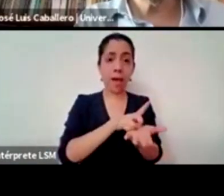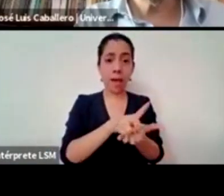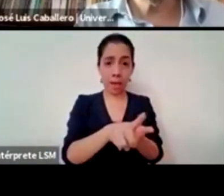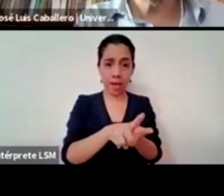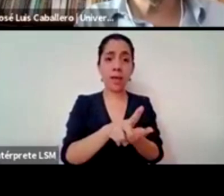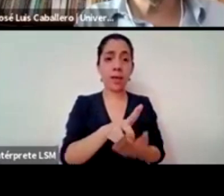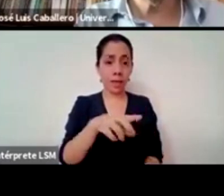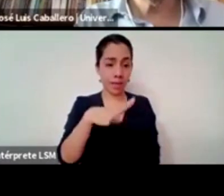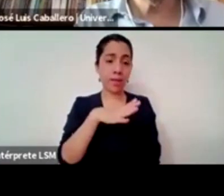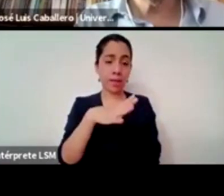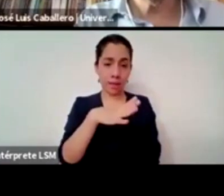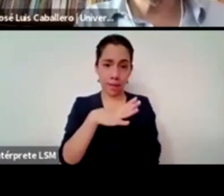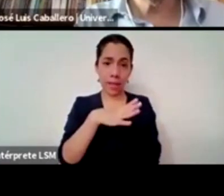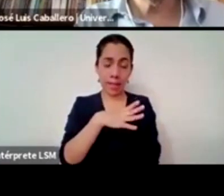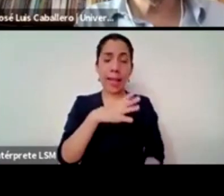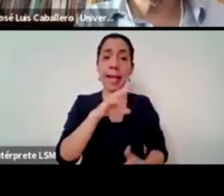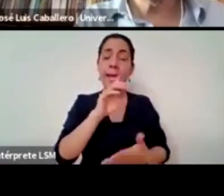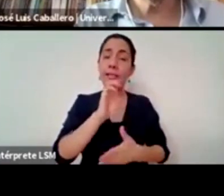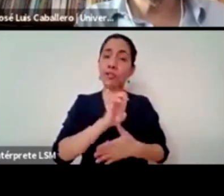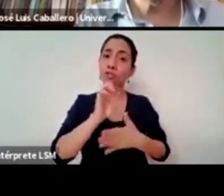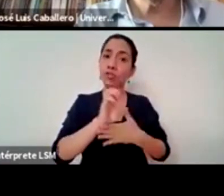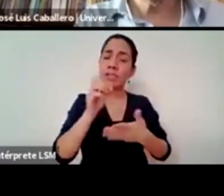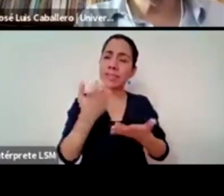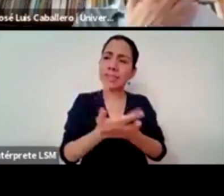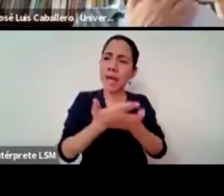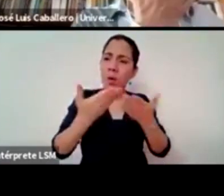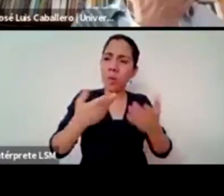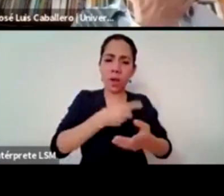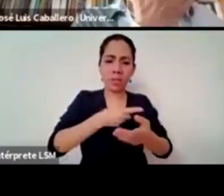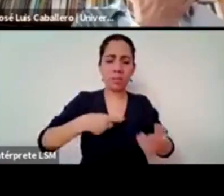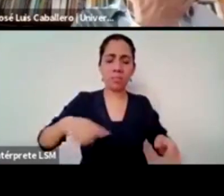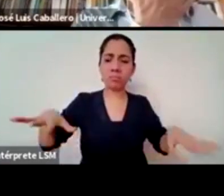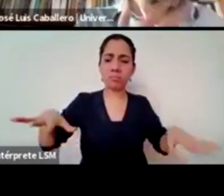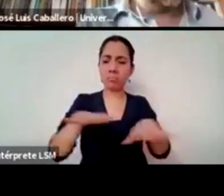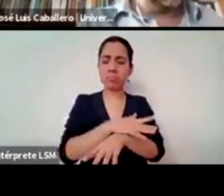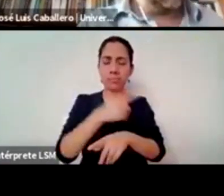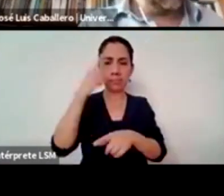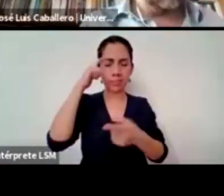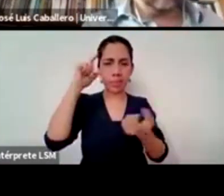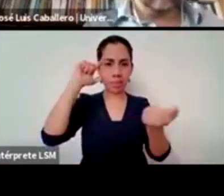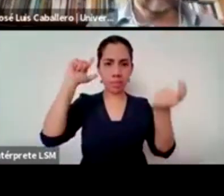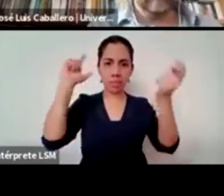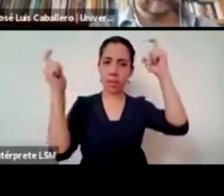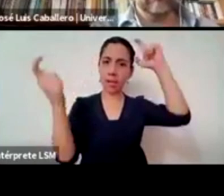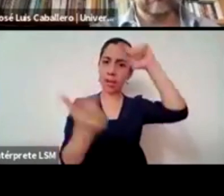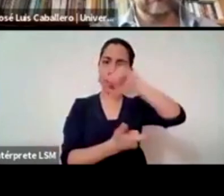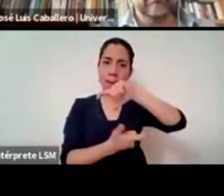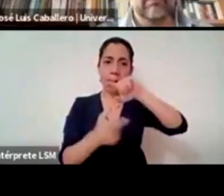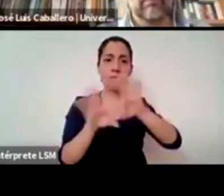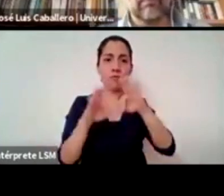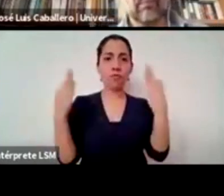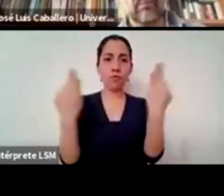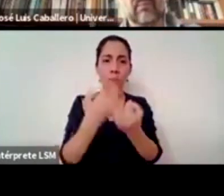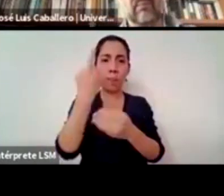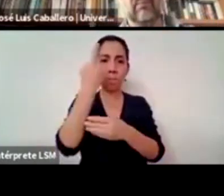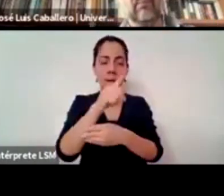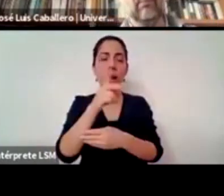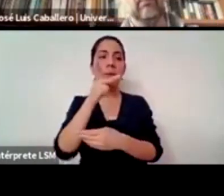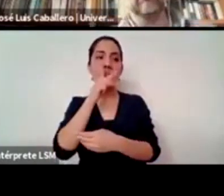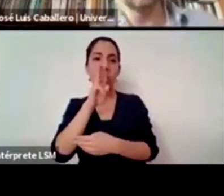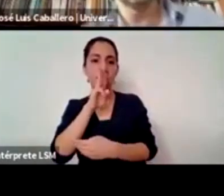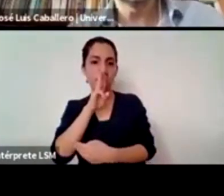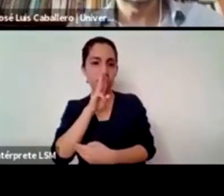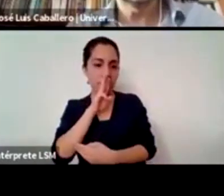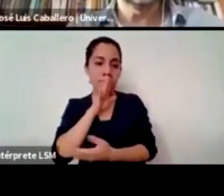los padres y las madres piensen o crean como decía Juan José que pueden decidir sobre qué tipo de educación